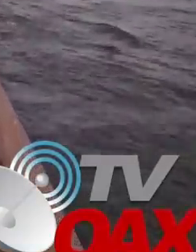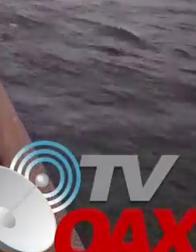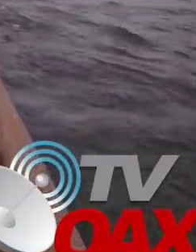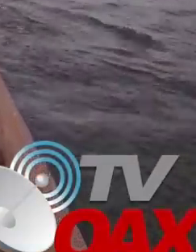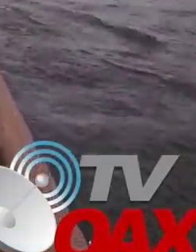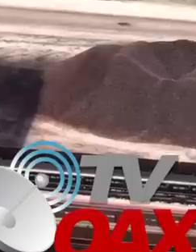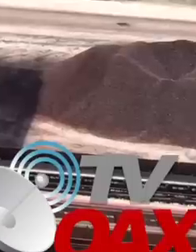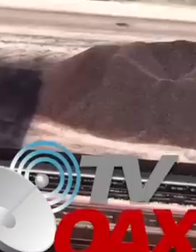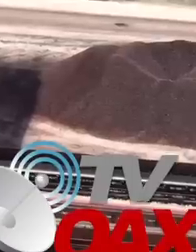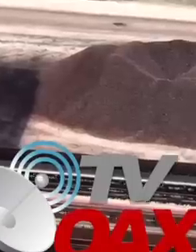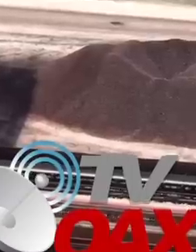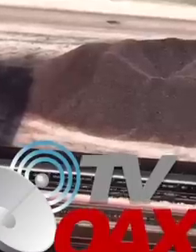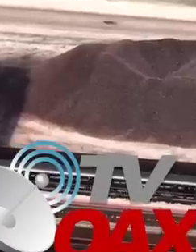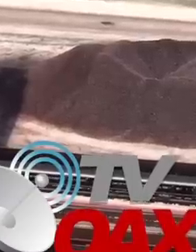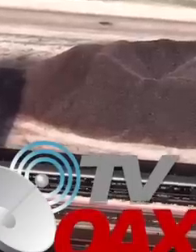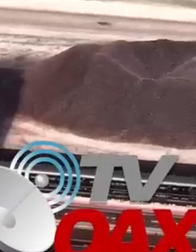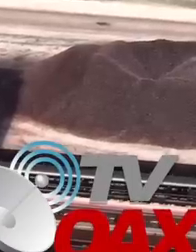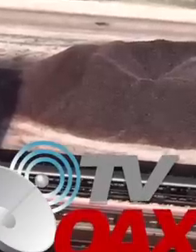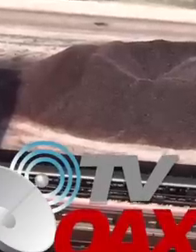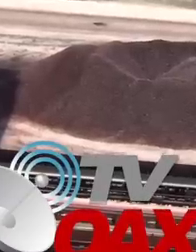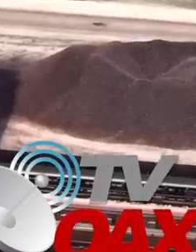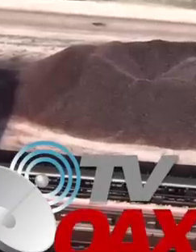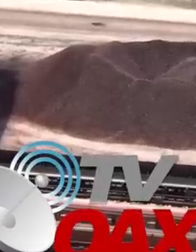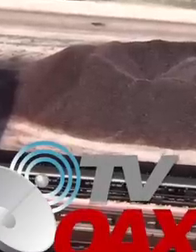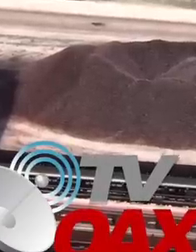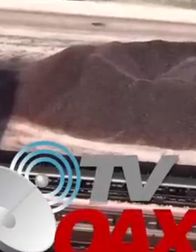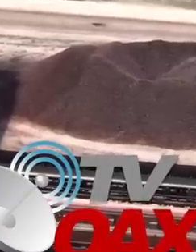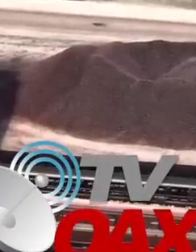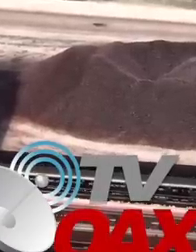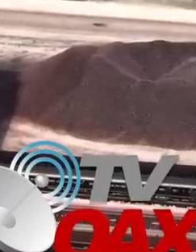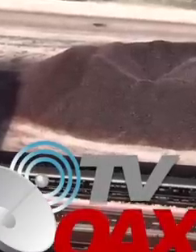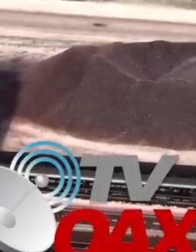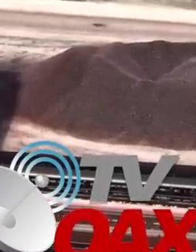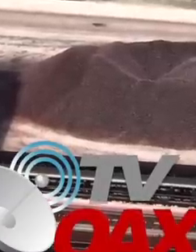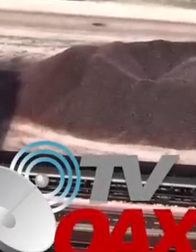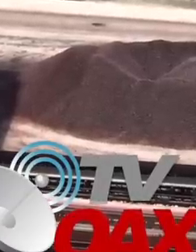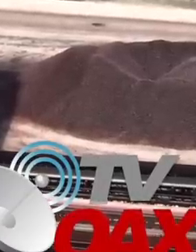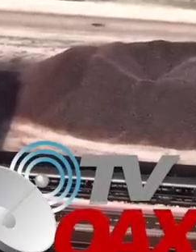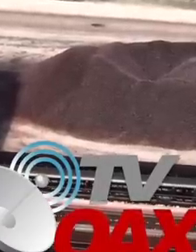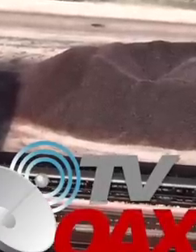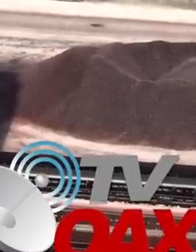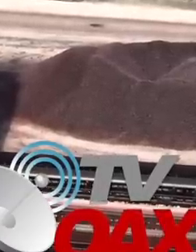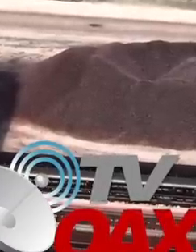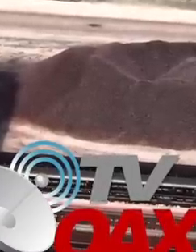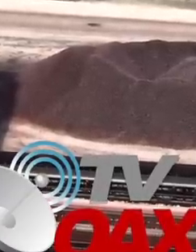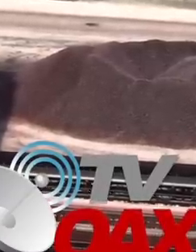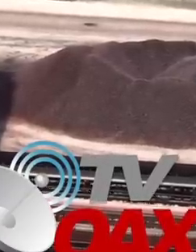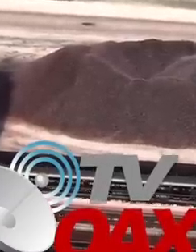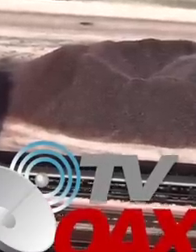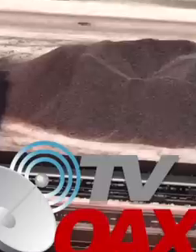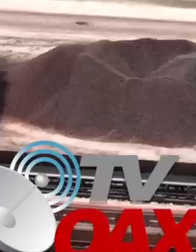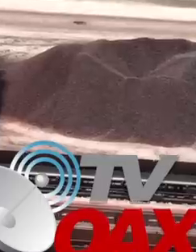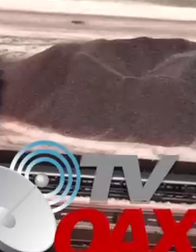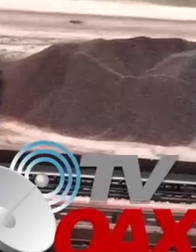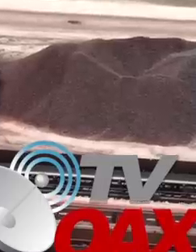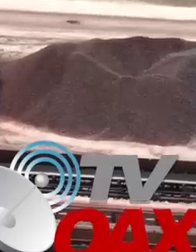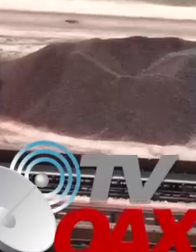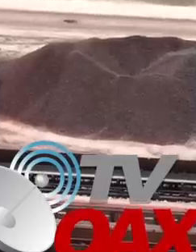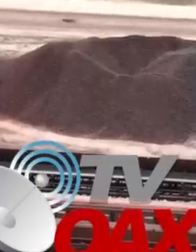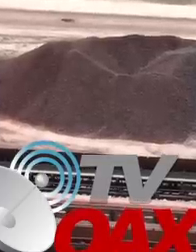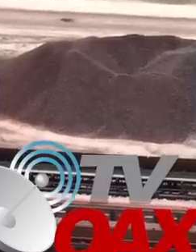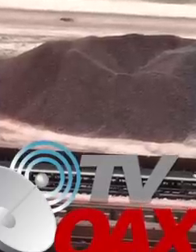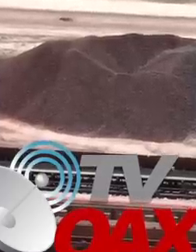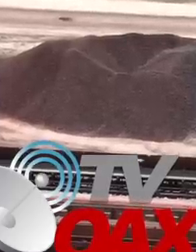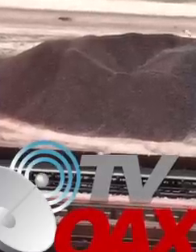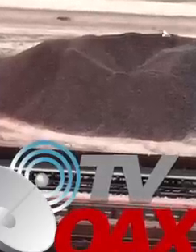La empresa estadounidense Materiales Vulcan está en serios problemas, ya que pensó que podía convencer al